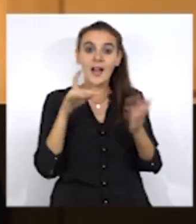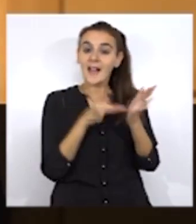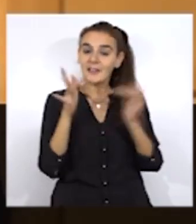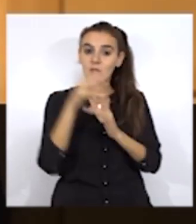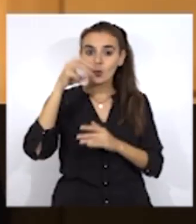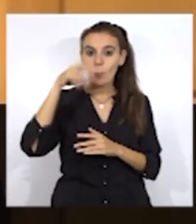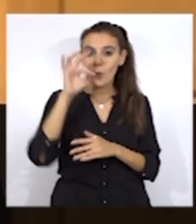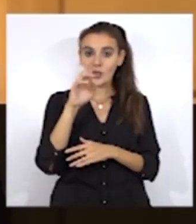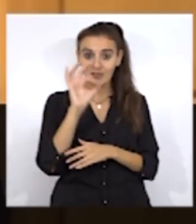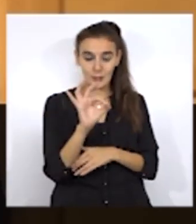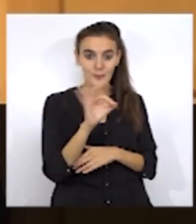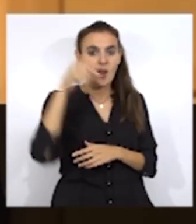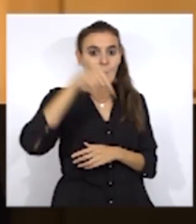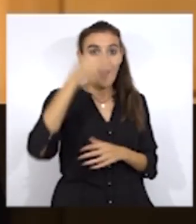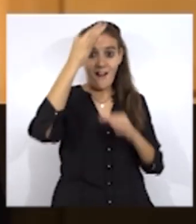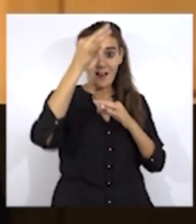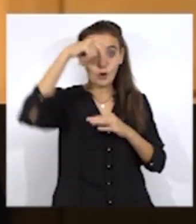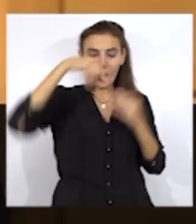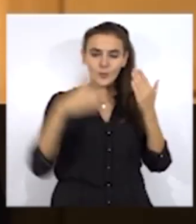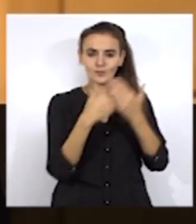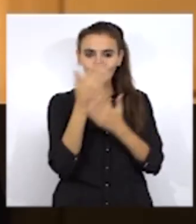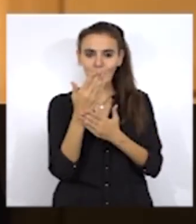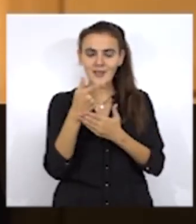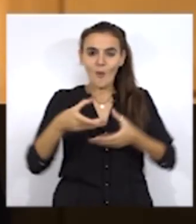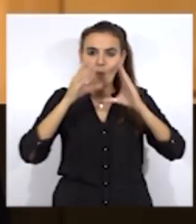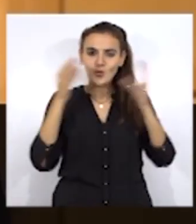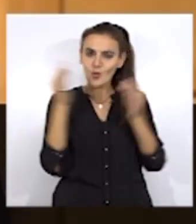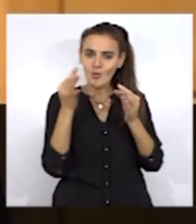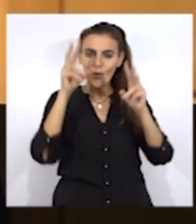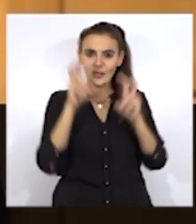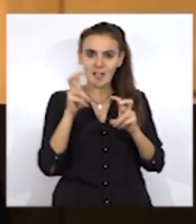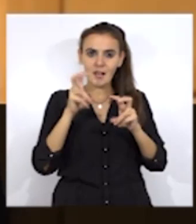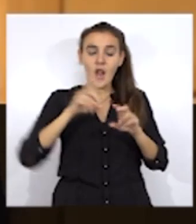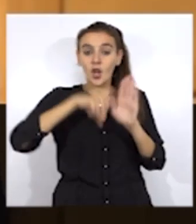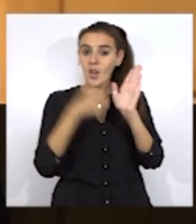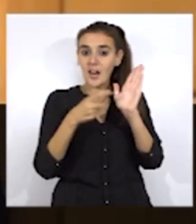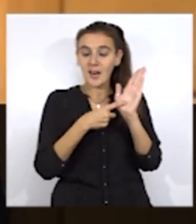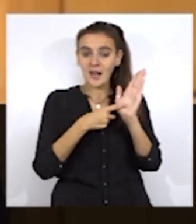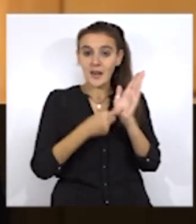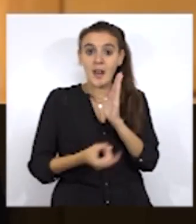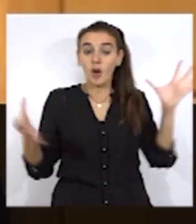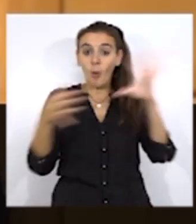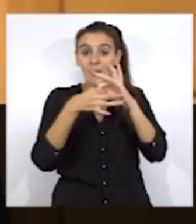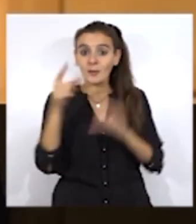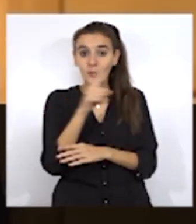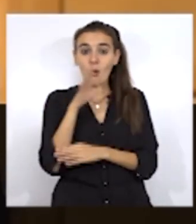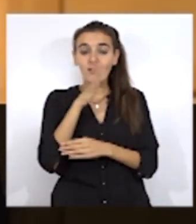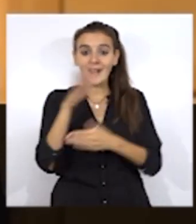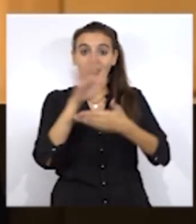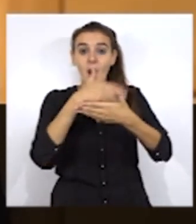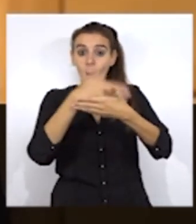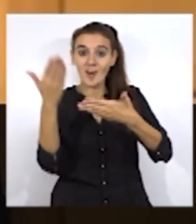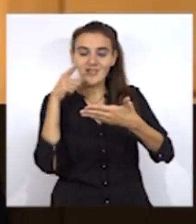desayunado con un presunto nuevo incumplimiento de la ley, en este caso la de incompatibilidades, dado que según la prensa nacional, el señor Duque ha estado de